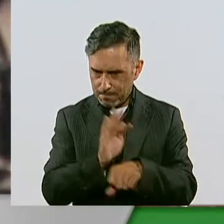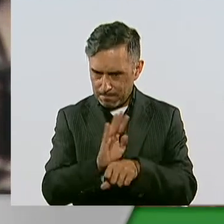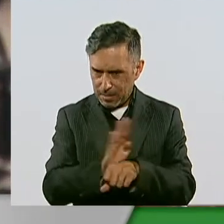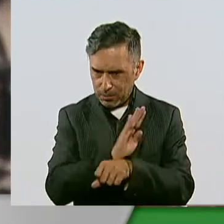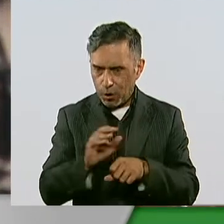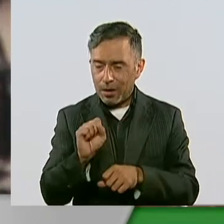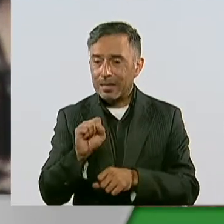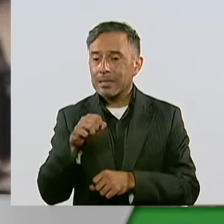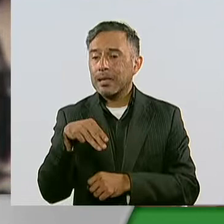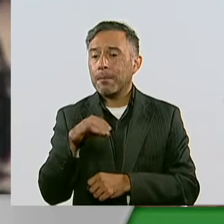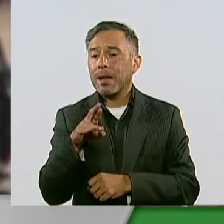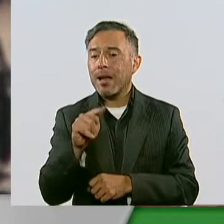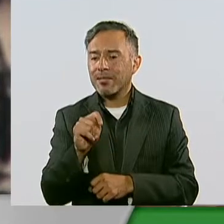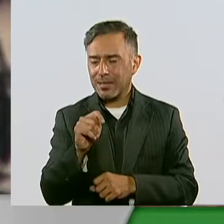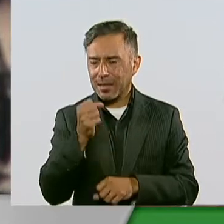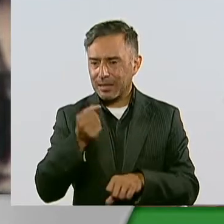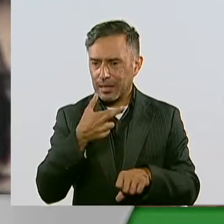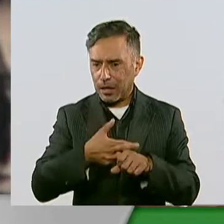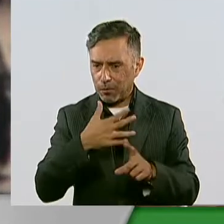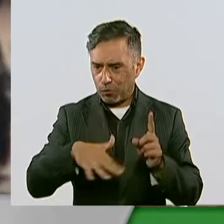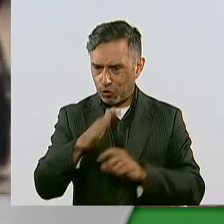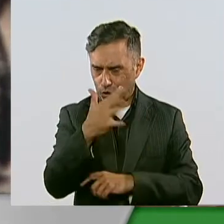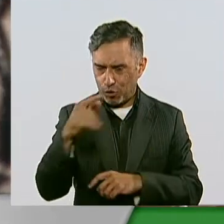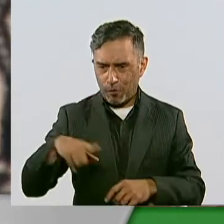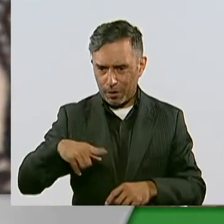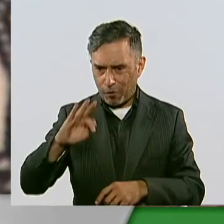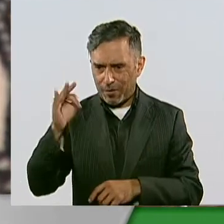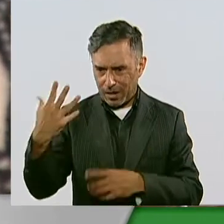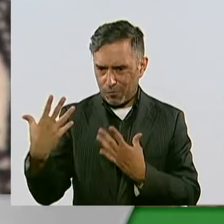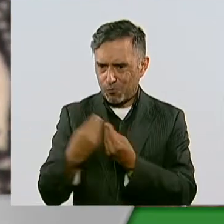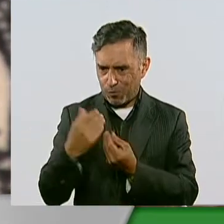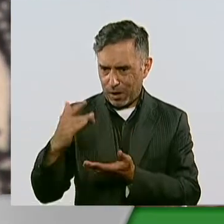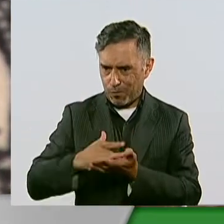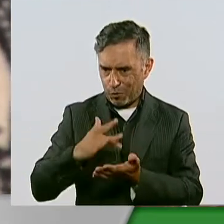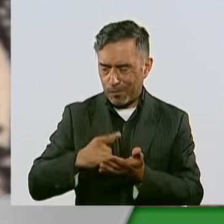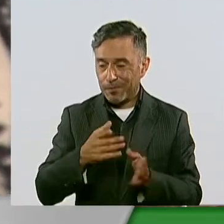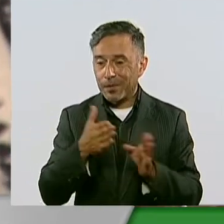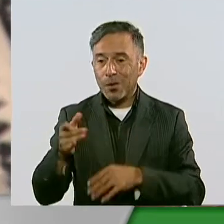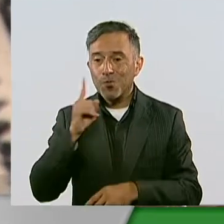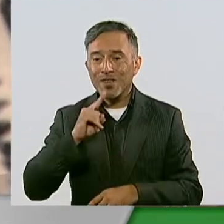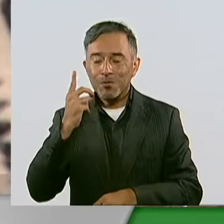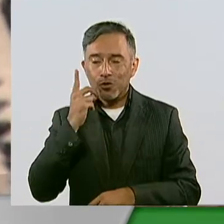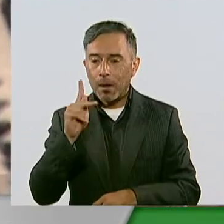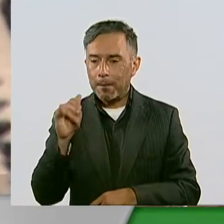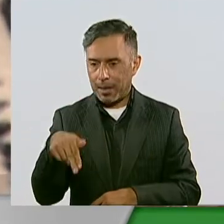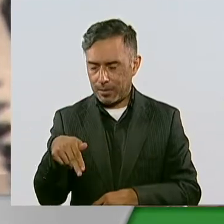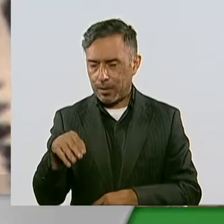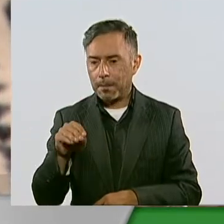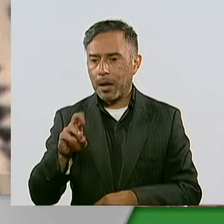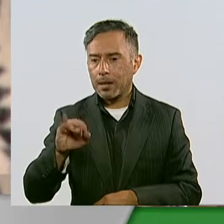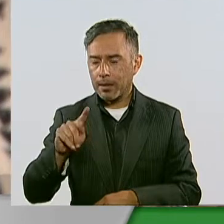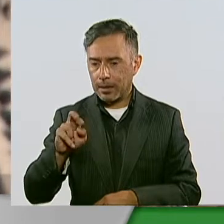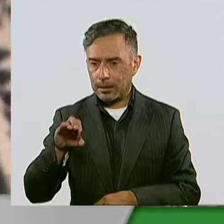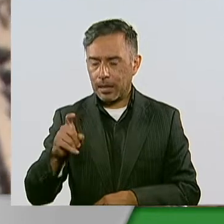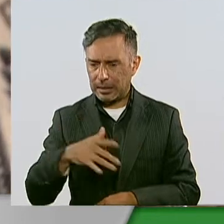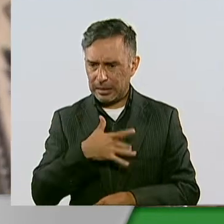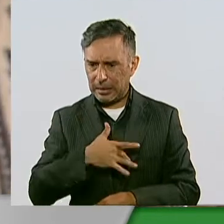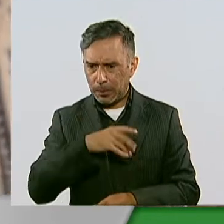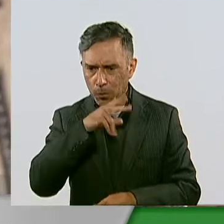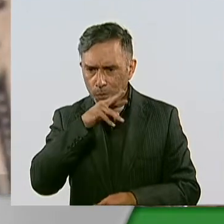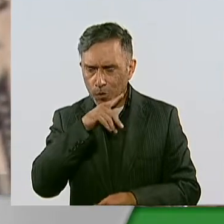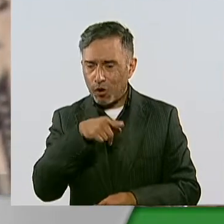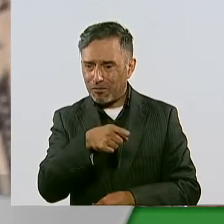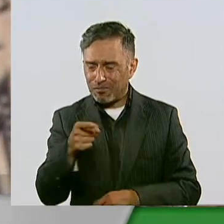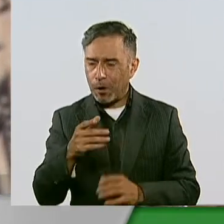la Administración Pública Federal camine con nosotros. La diputada del PAN, María Teresa Lara, manifestó su preocupación por el daño ambiental que